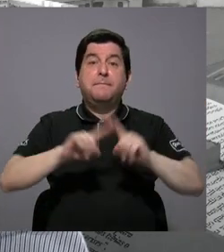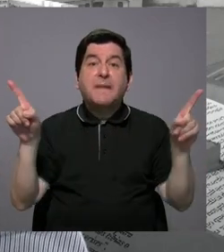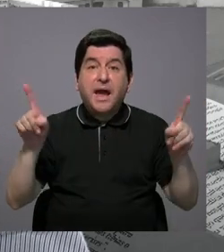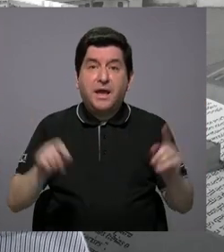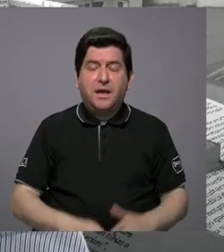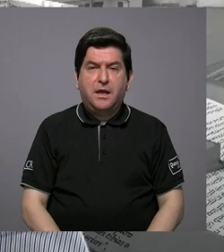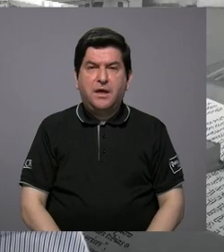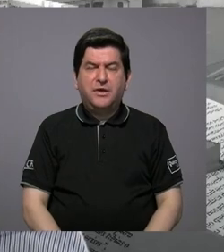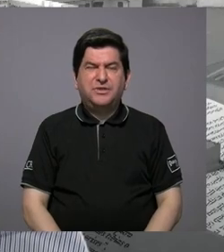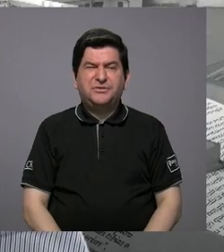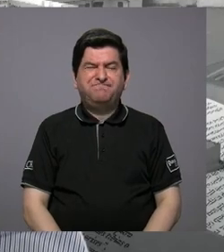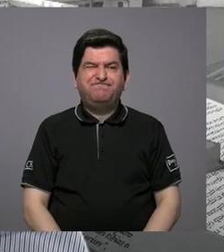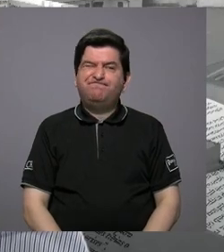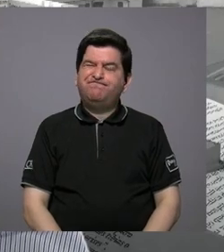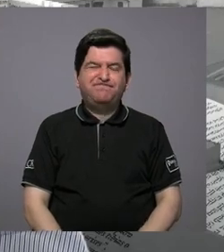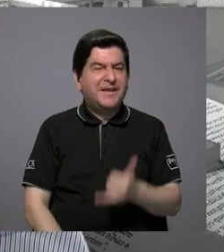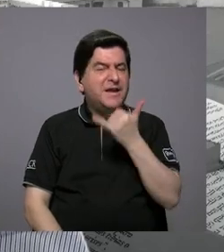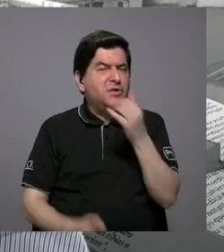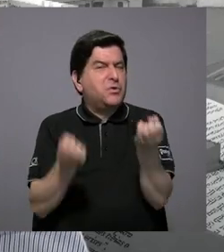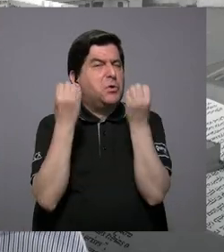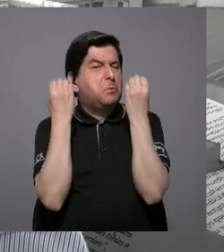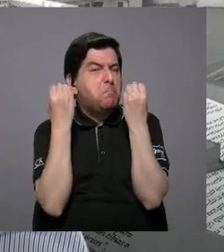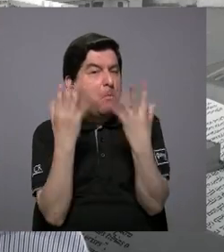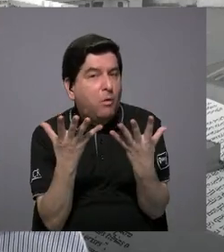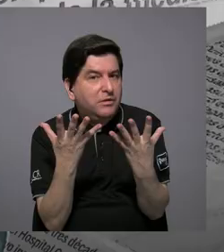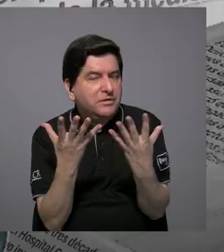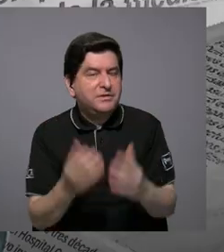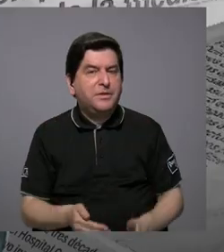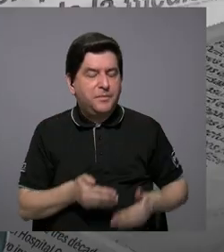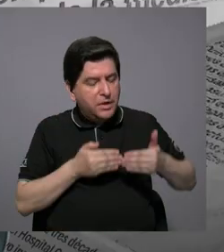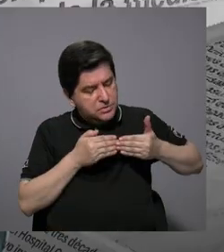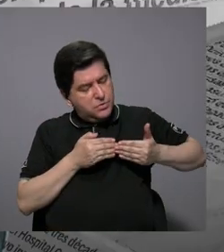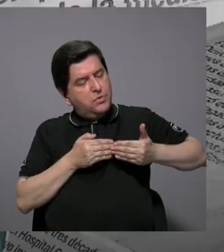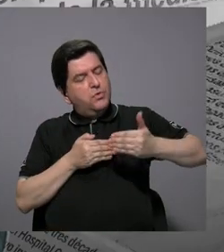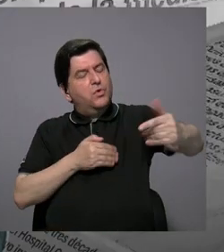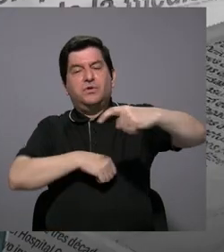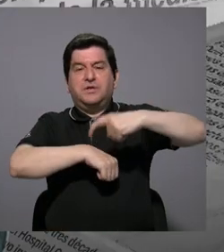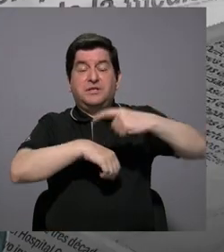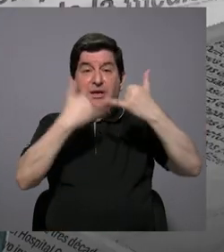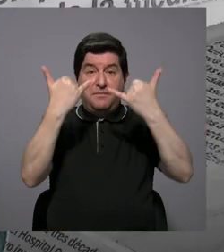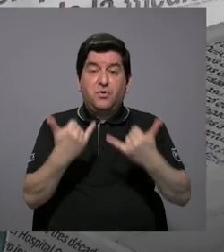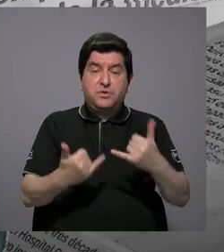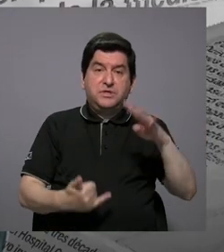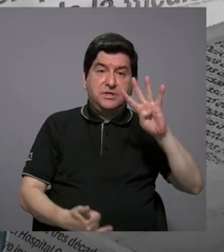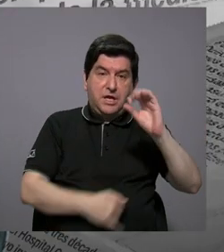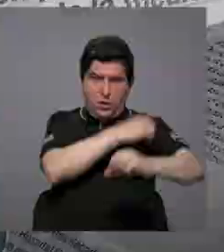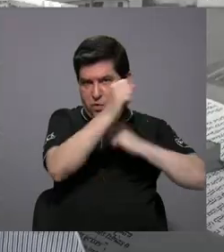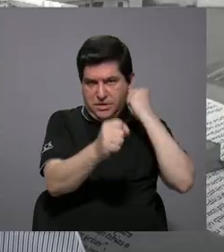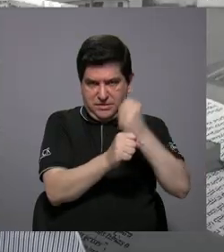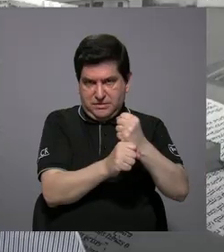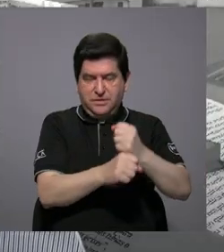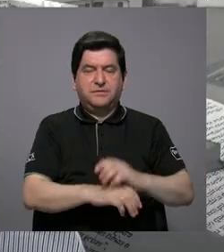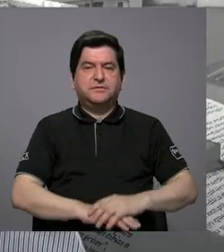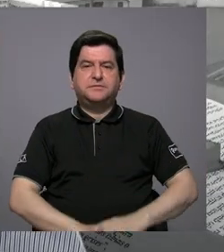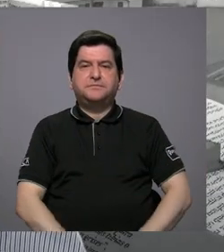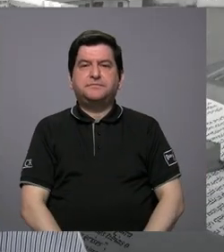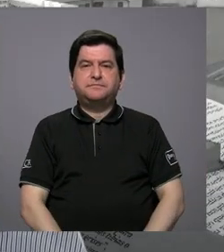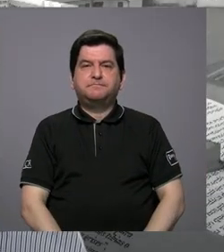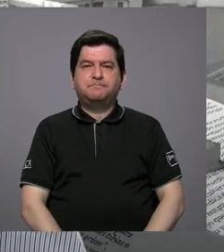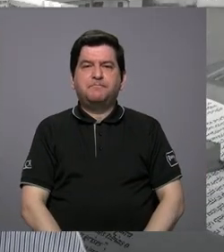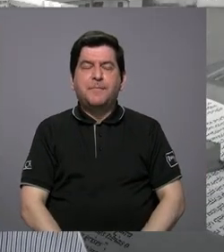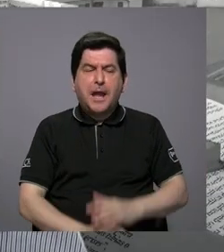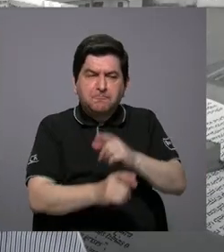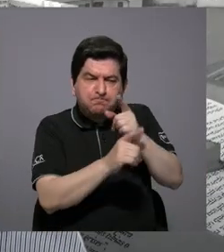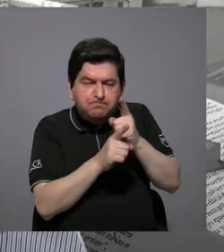ha tenido muchos defectos a lo largo de su existencia, que ya son casi 40 años y se ha